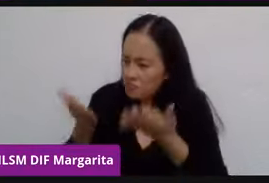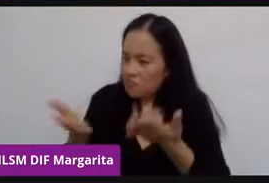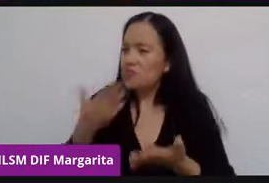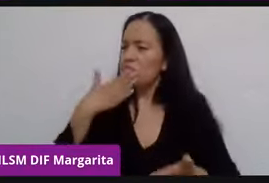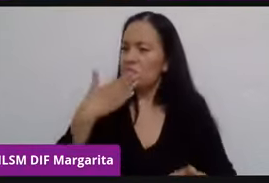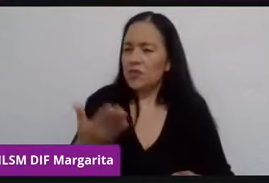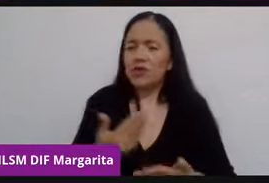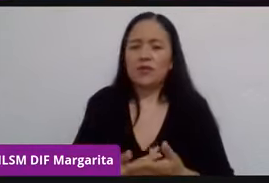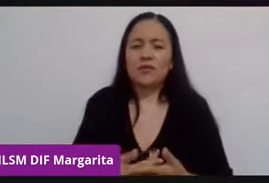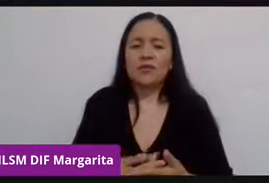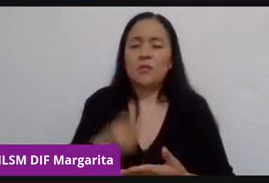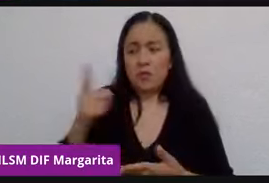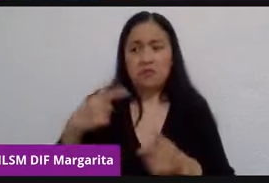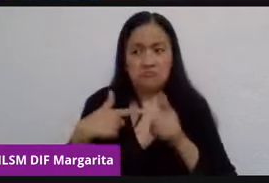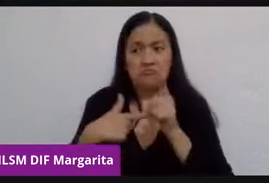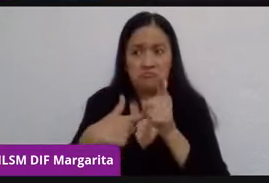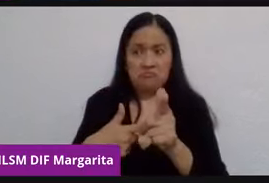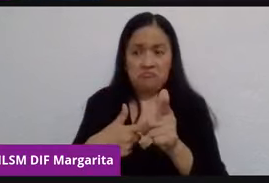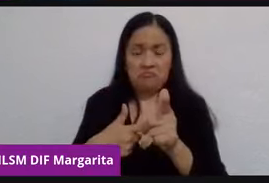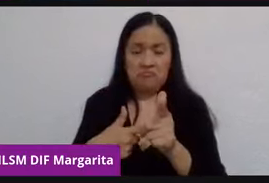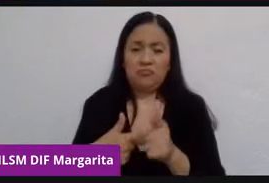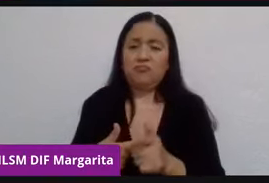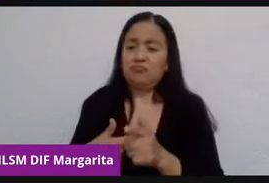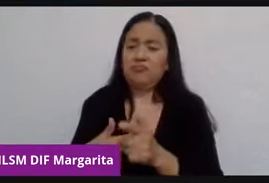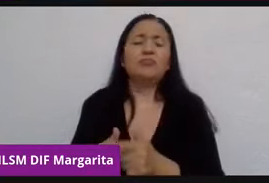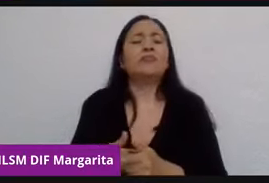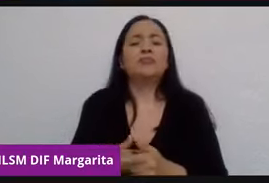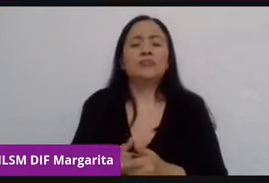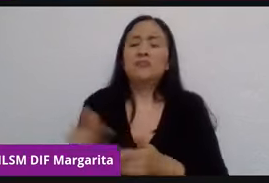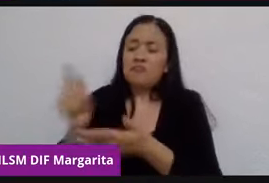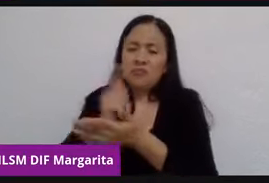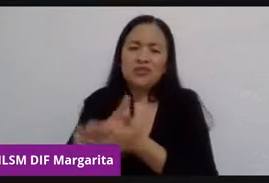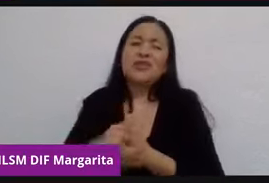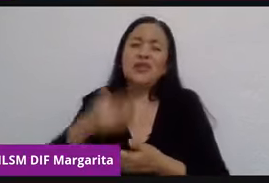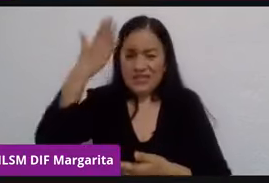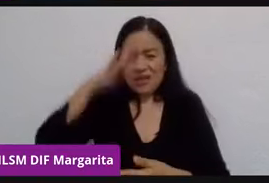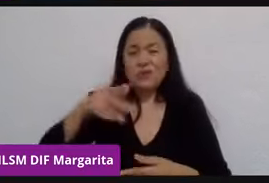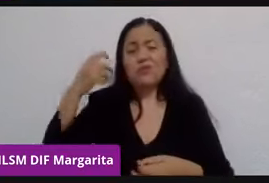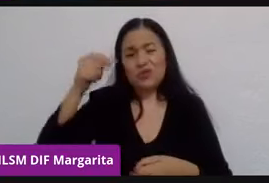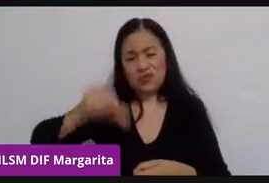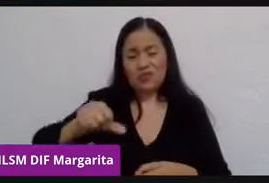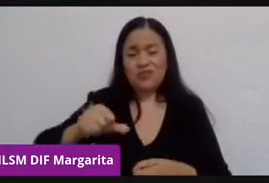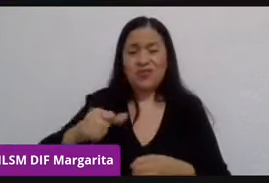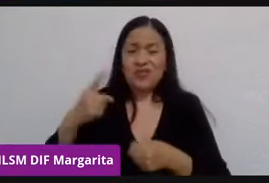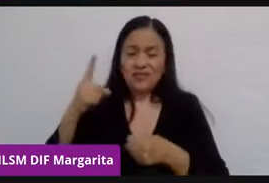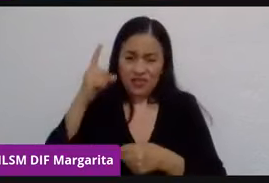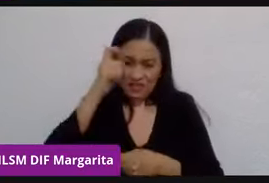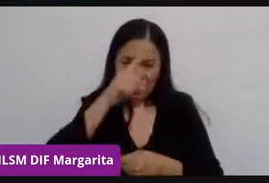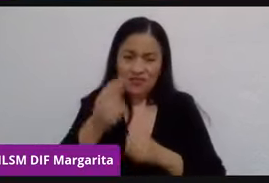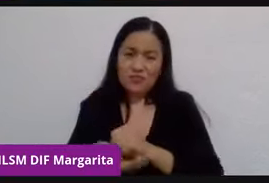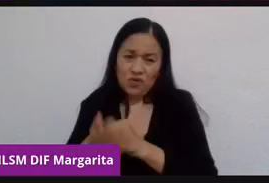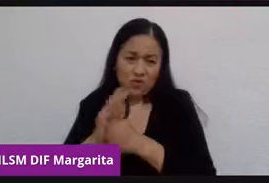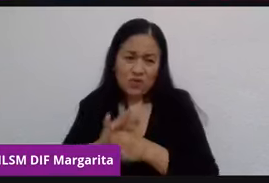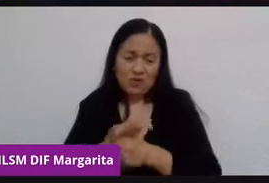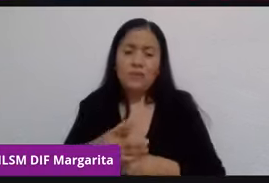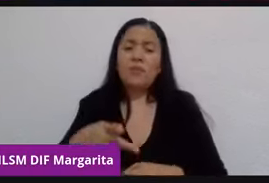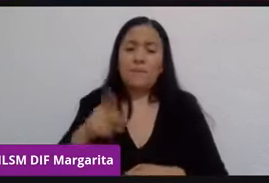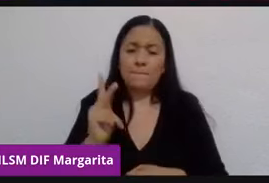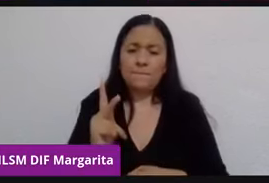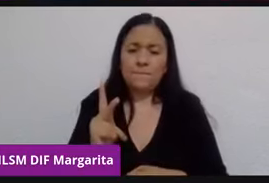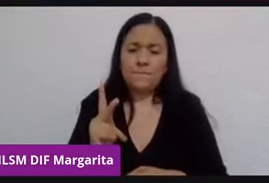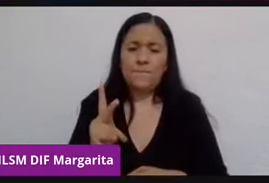legislar, muy complejos, la pandemia, la crisis, vienen cosas fuertes, pero siempre es